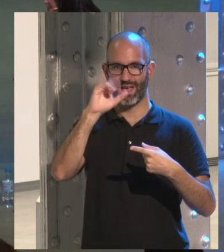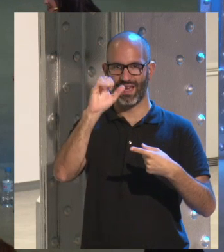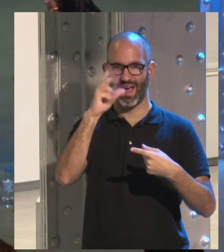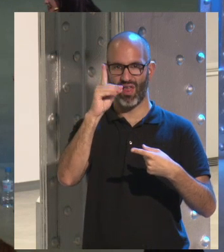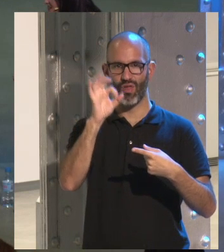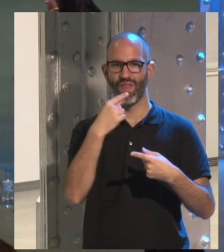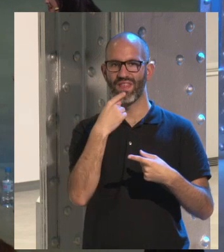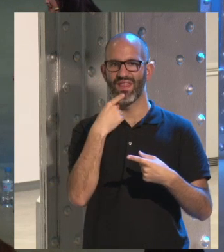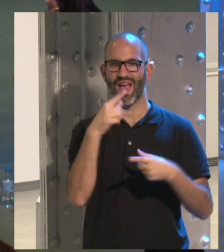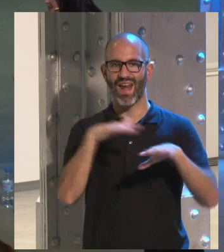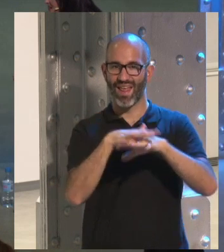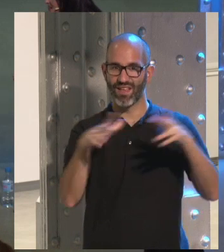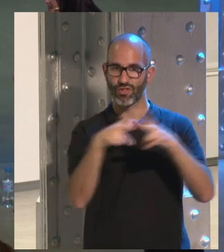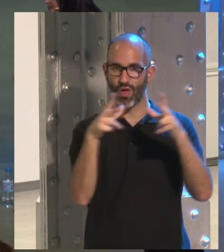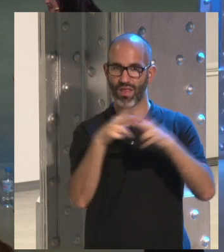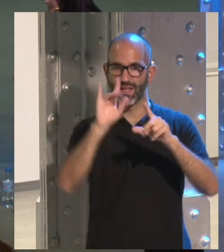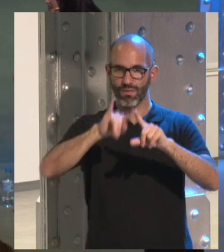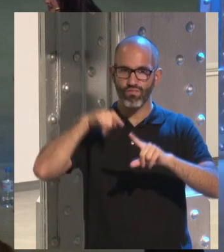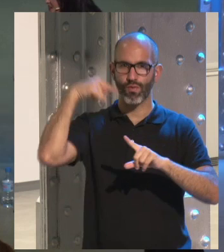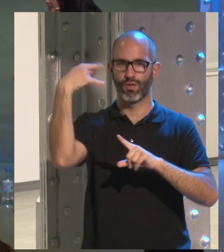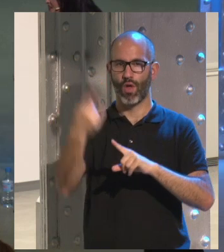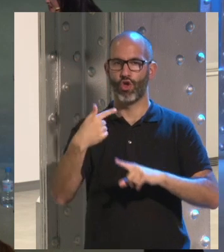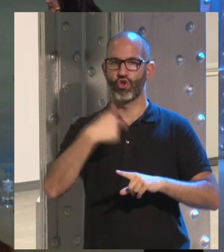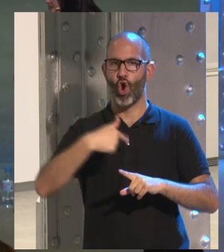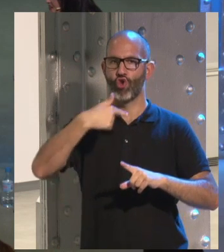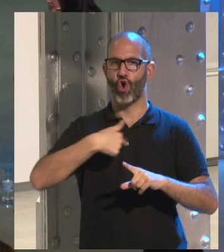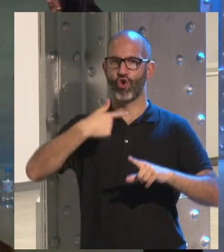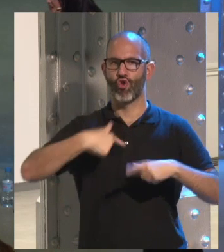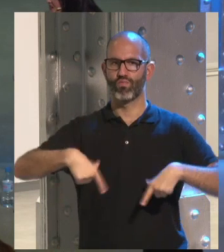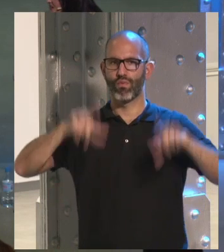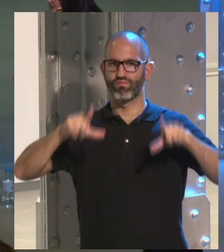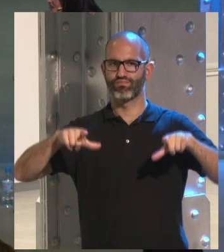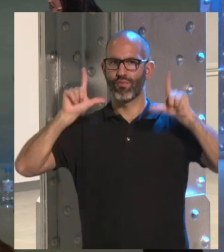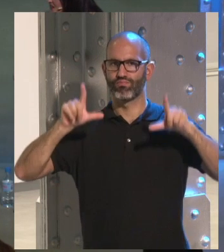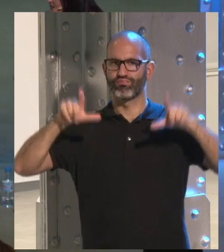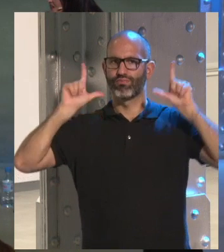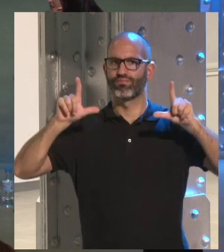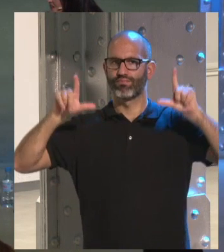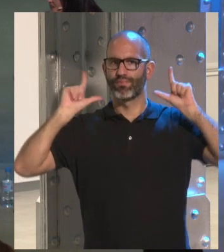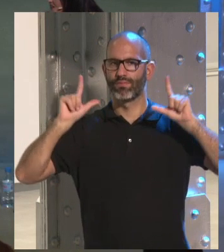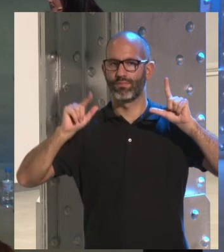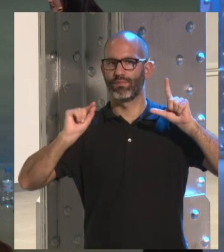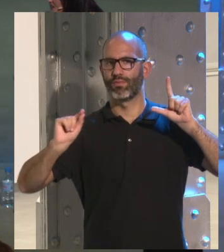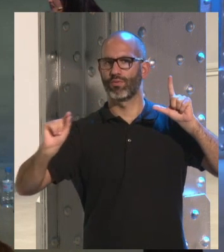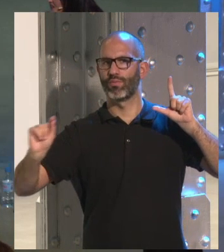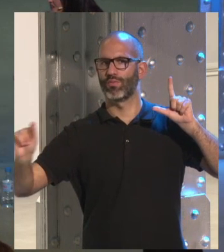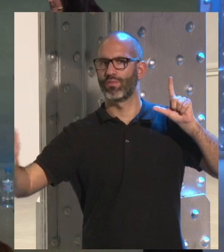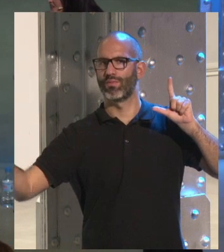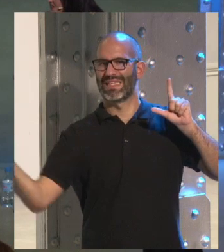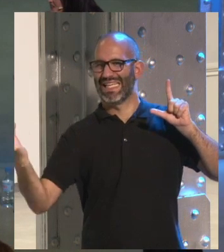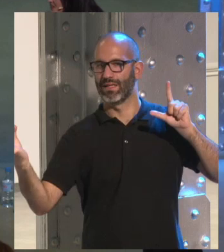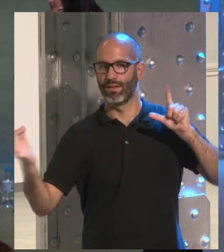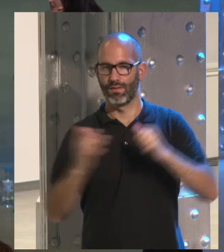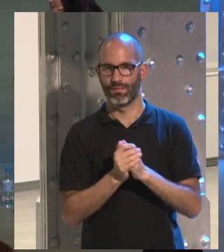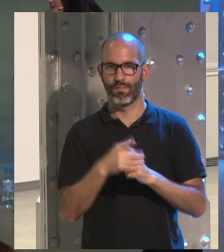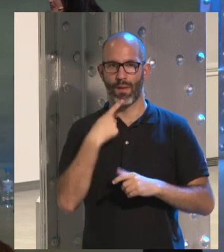dice en las redes sociales se ha multiplicado el efecto del yo imaginario lo que queremos ser barra parecer y puntos suspensivos vamos a